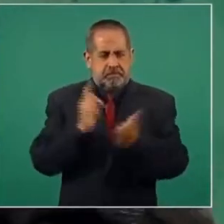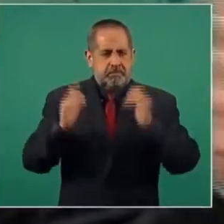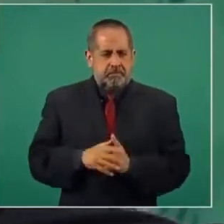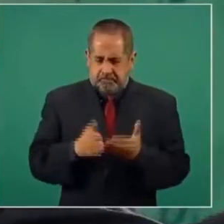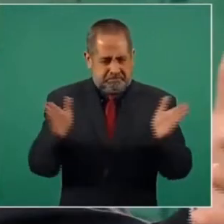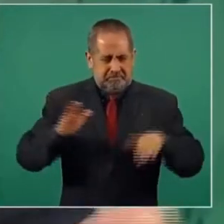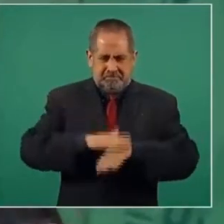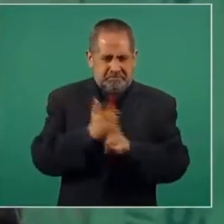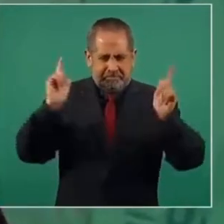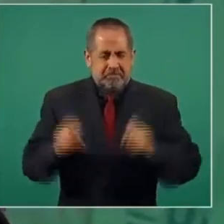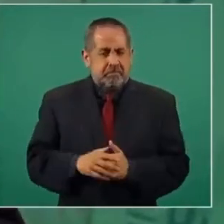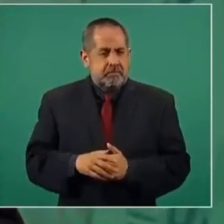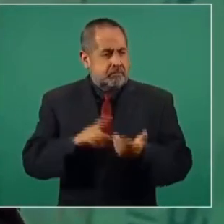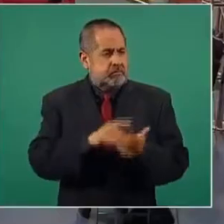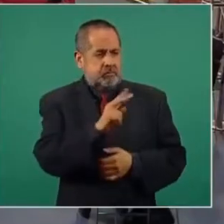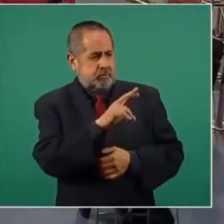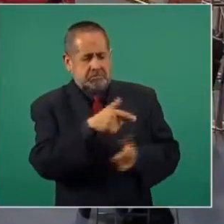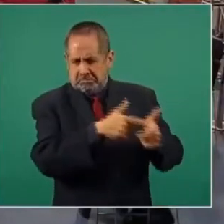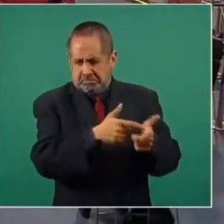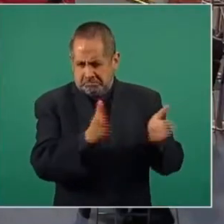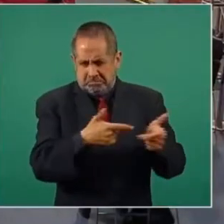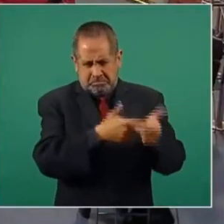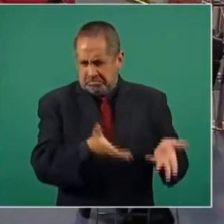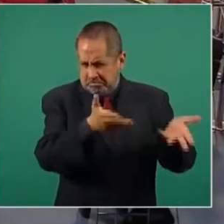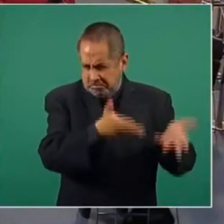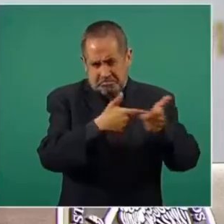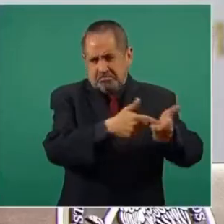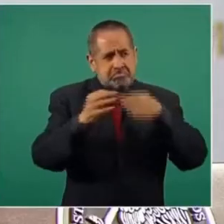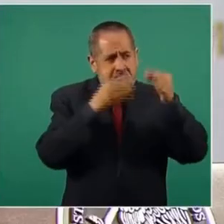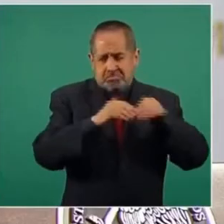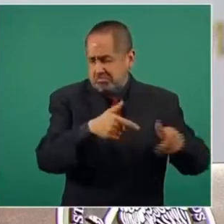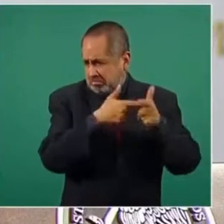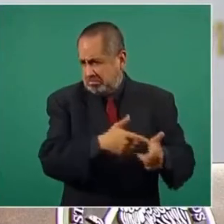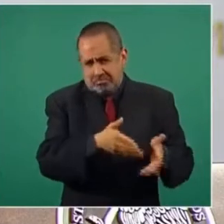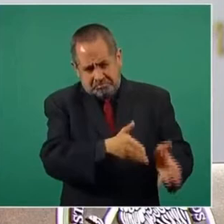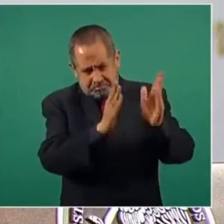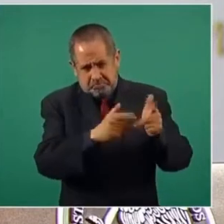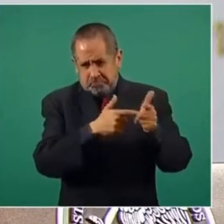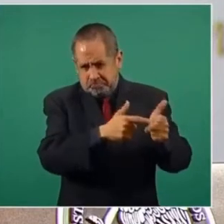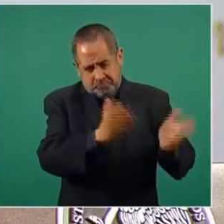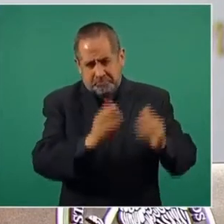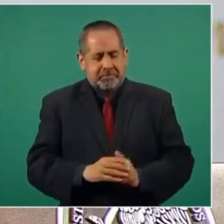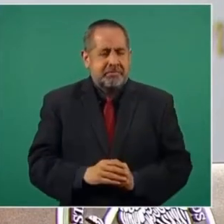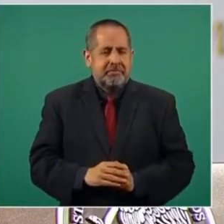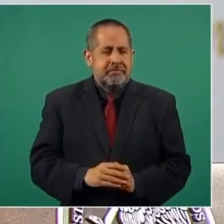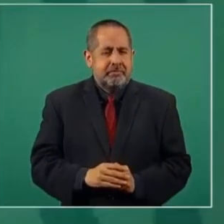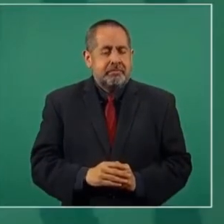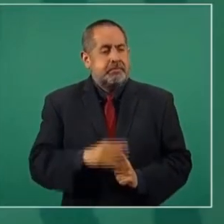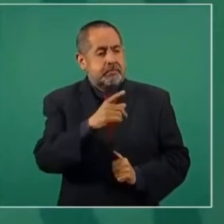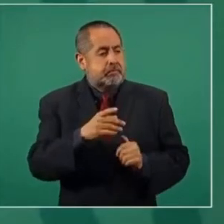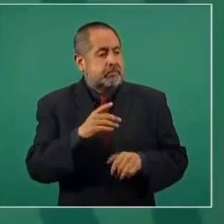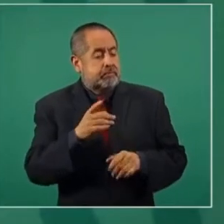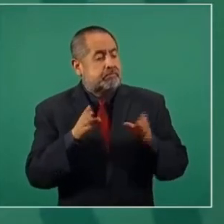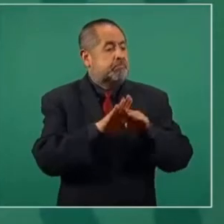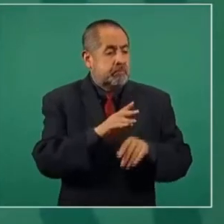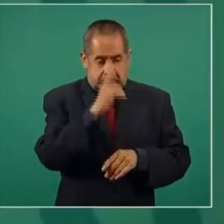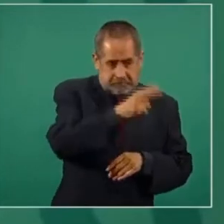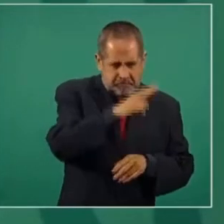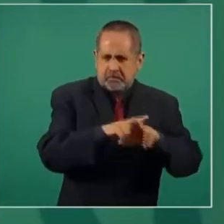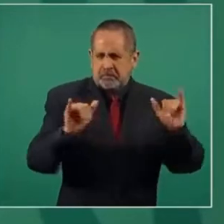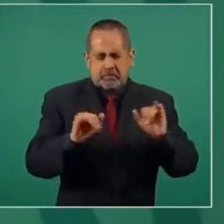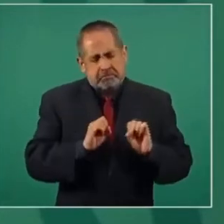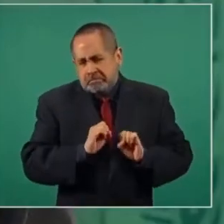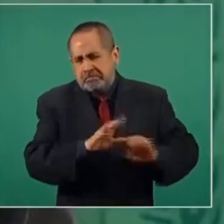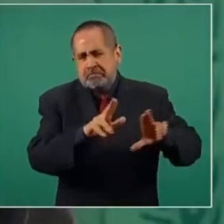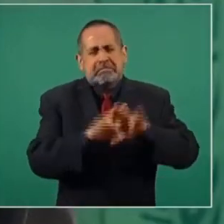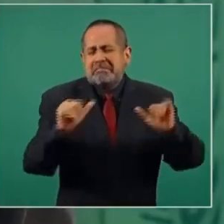Libertades amplias. Que el universal siga. ¿Sí? Que siga su camino. Que no lo vamos a tocar ni con el pétalo de una